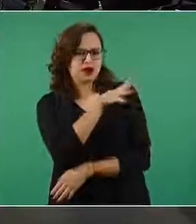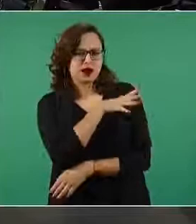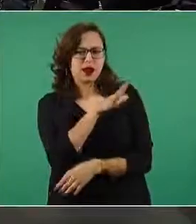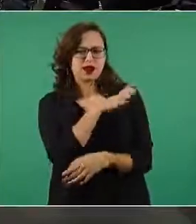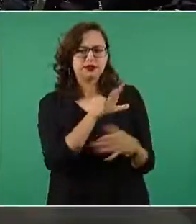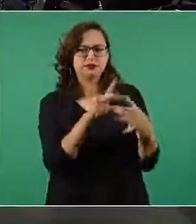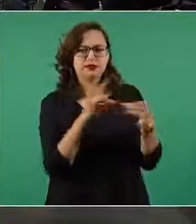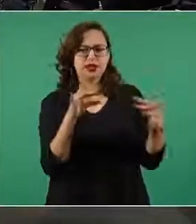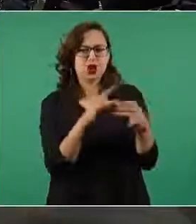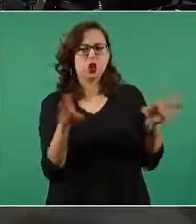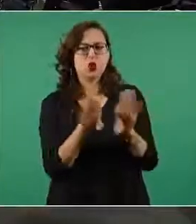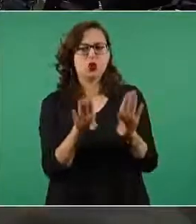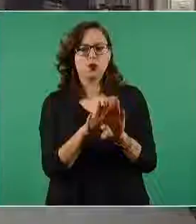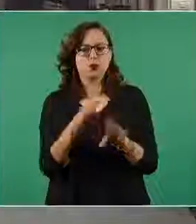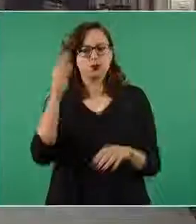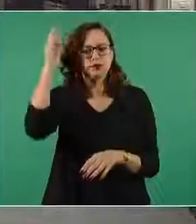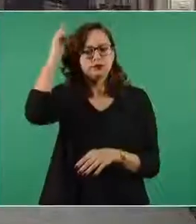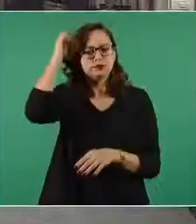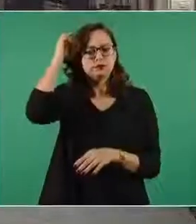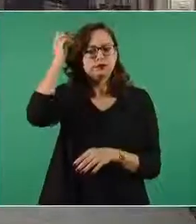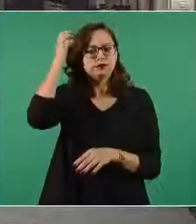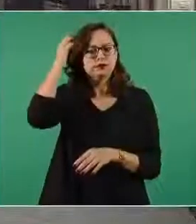¿cómo se puede llegar? Así es